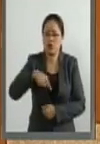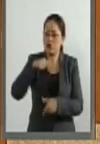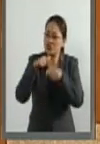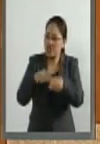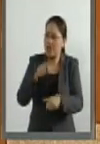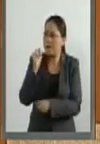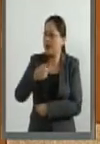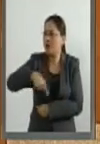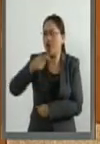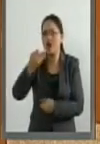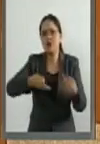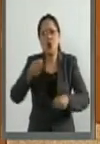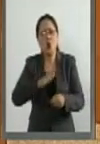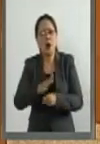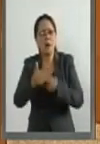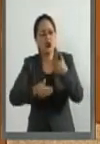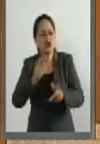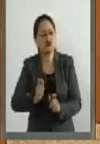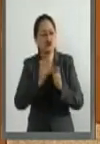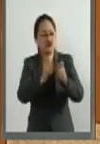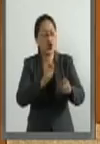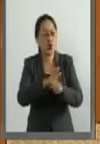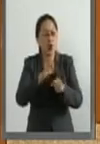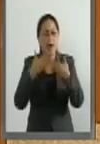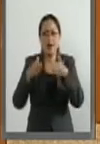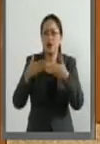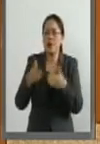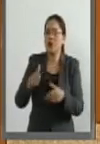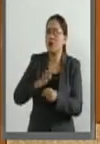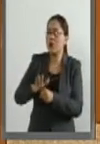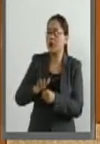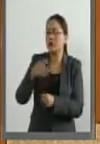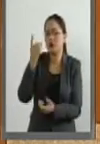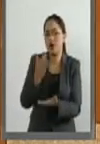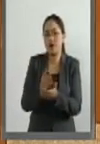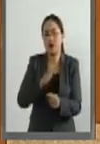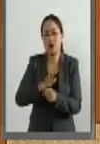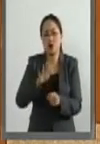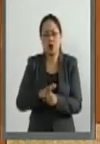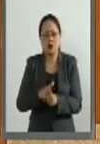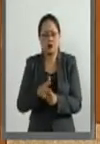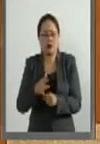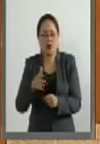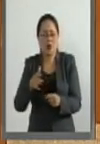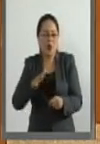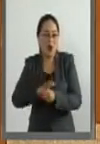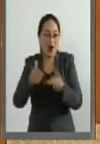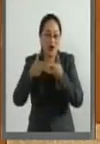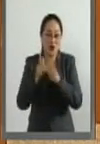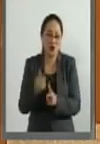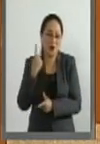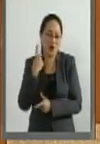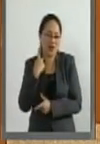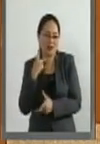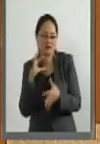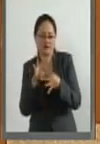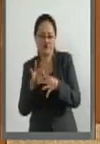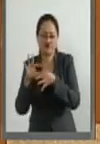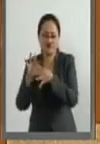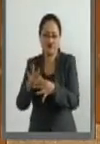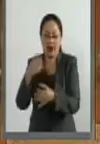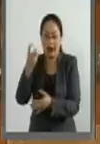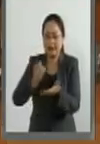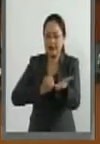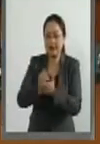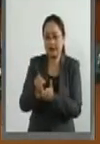permitiendo procesos de designaciones públicas donde solamente privan las cuotas y los cuates de los partidos políticos.